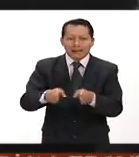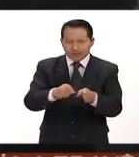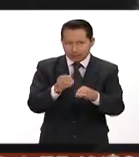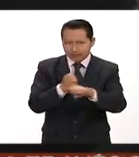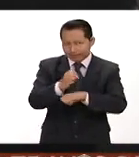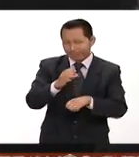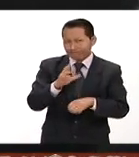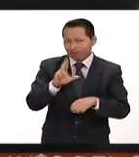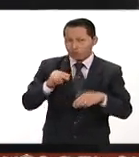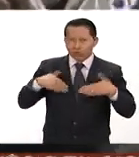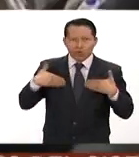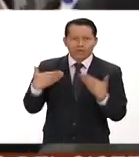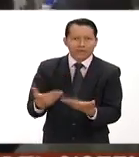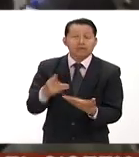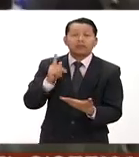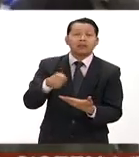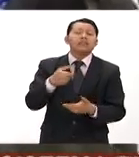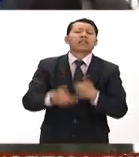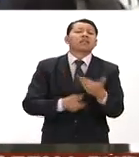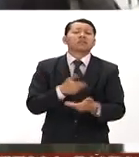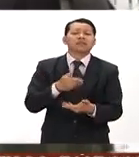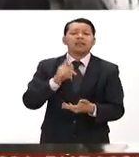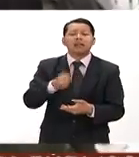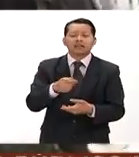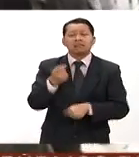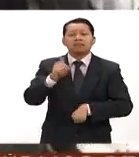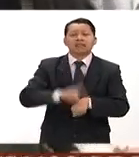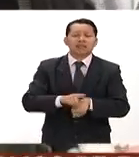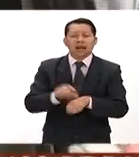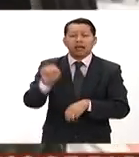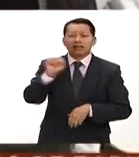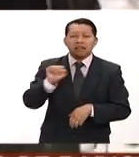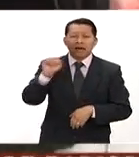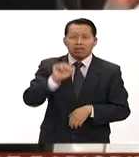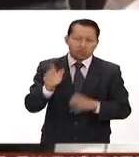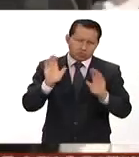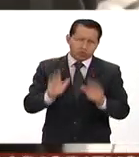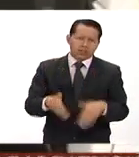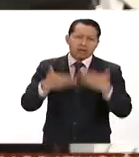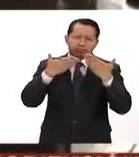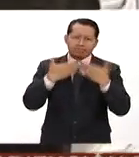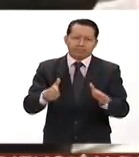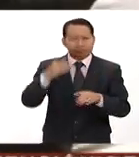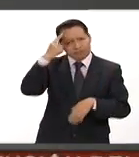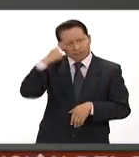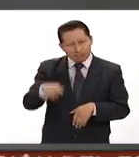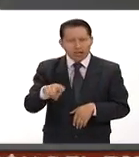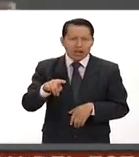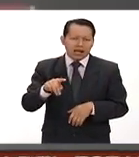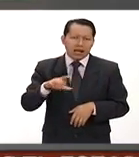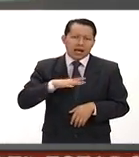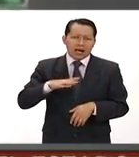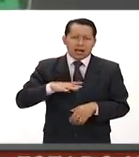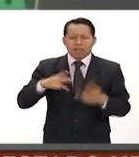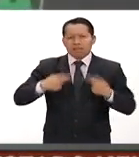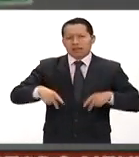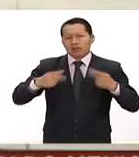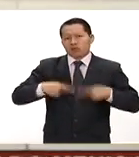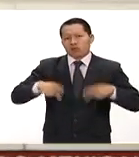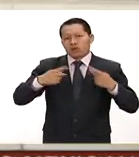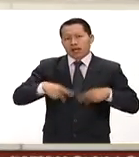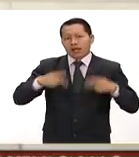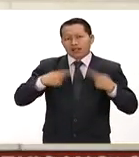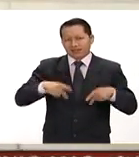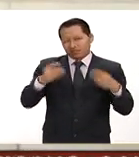el servicio fue restablecido al día siguiente, es decir, el sábado, para no afectar a los miles de usuarios que se vieron